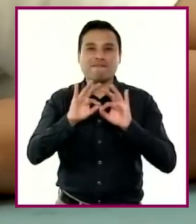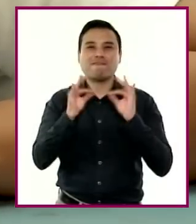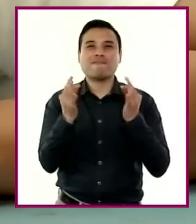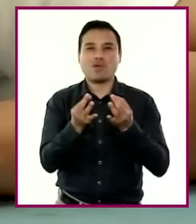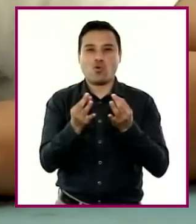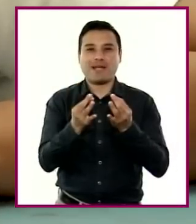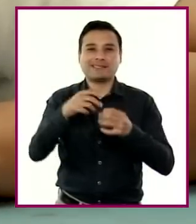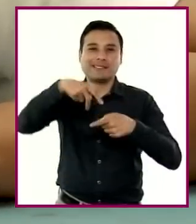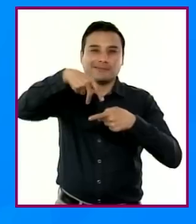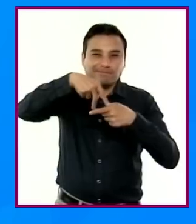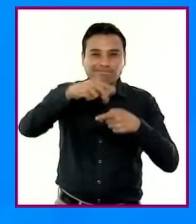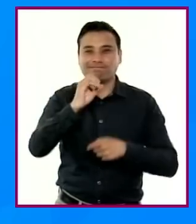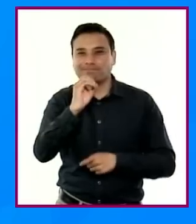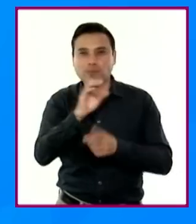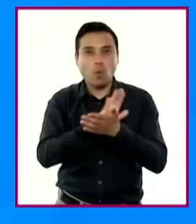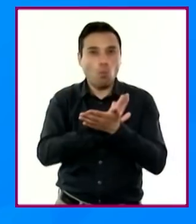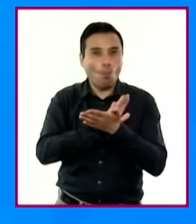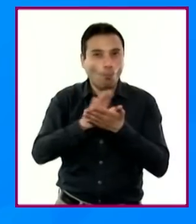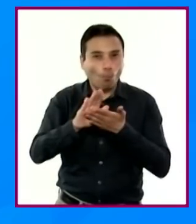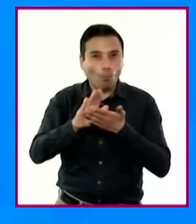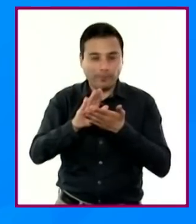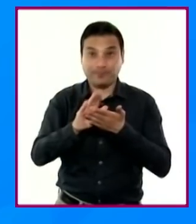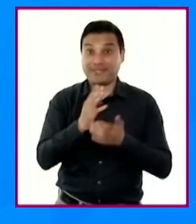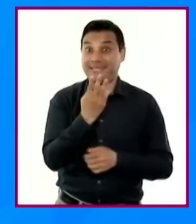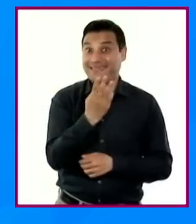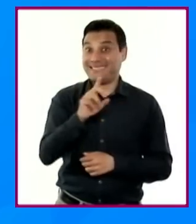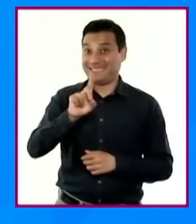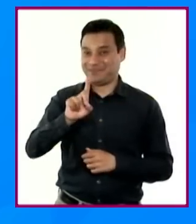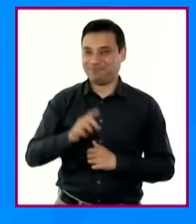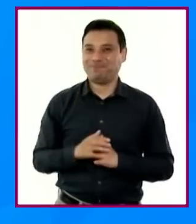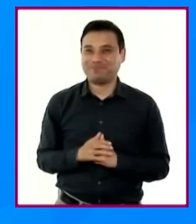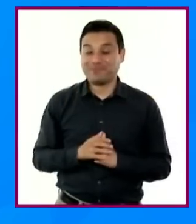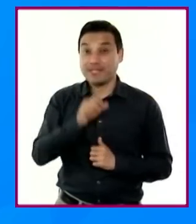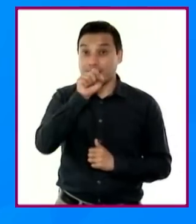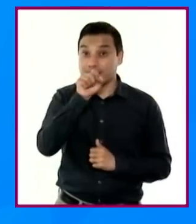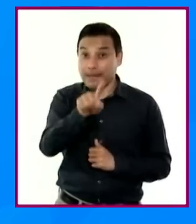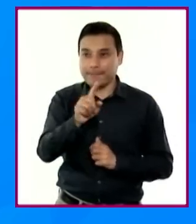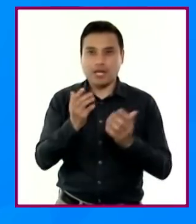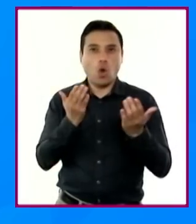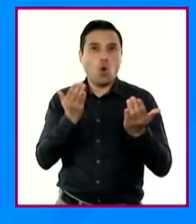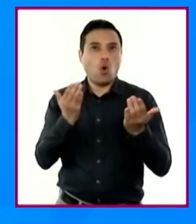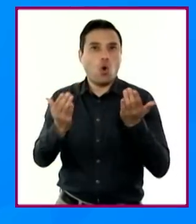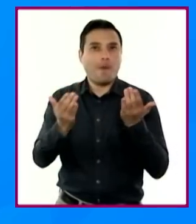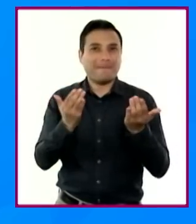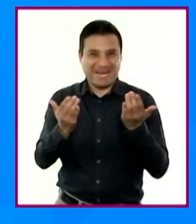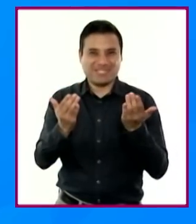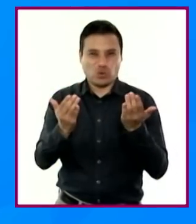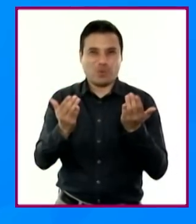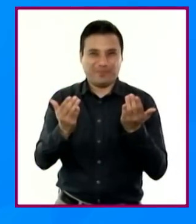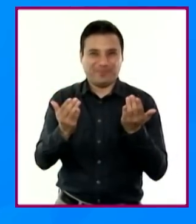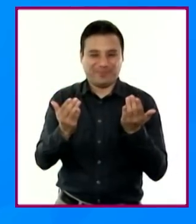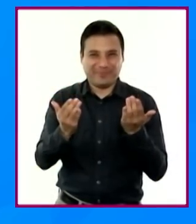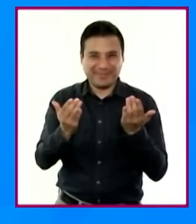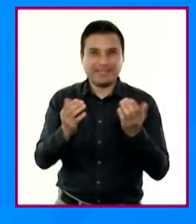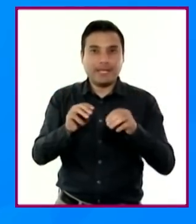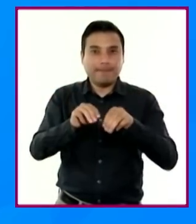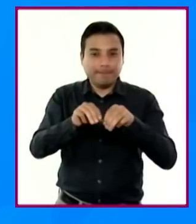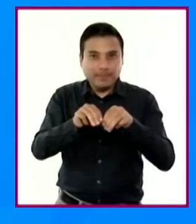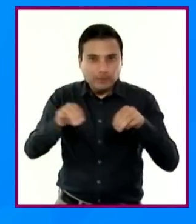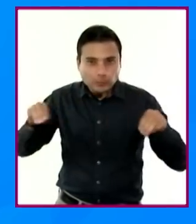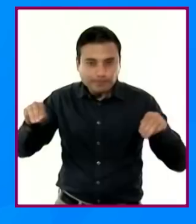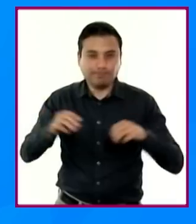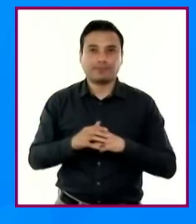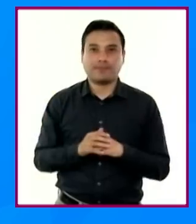tridimensionales, en la medición y comparación de magnitudes de longitud, masa, capacidad y tiempo,